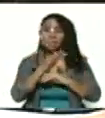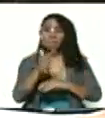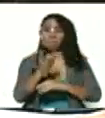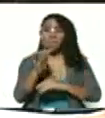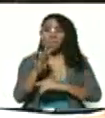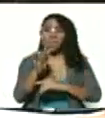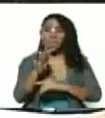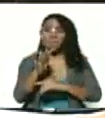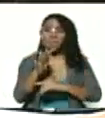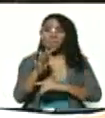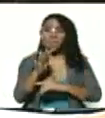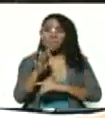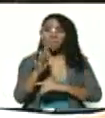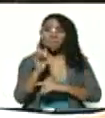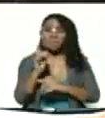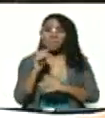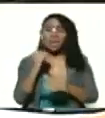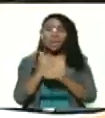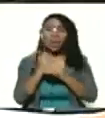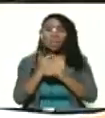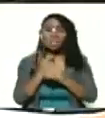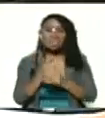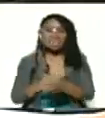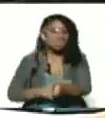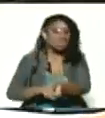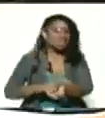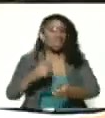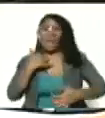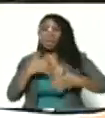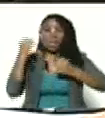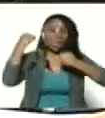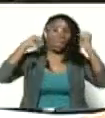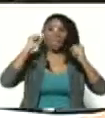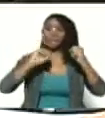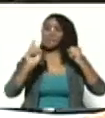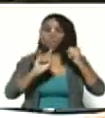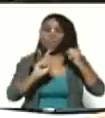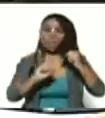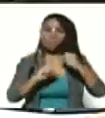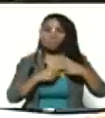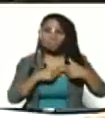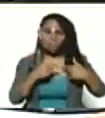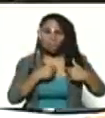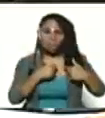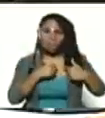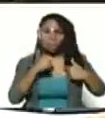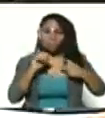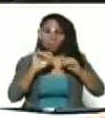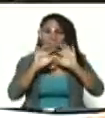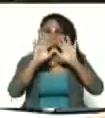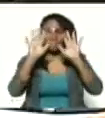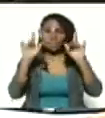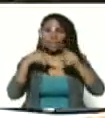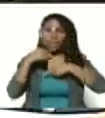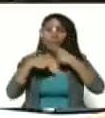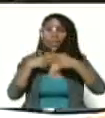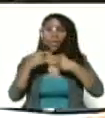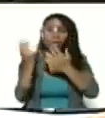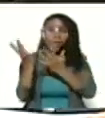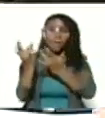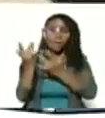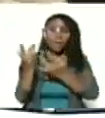el escosor de la amargura y de la frustración sino hablan desde el brillo y el colorido de la